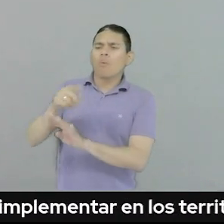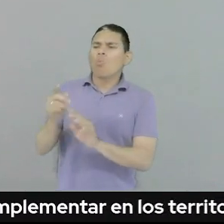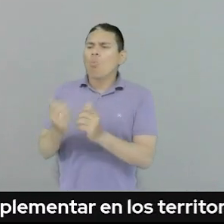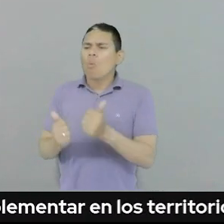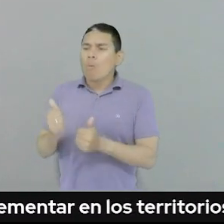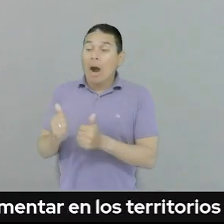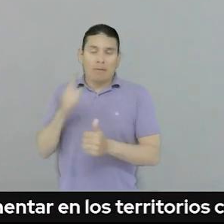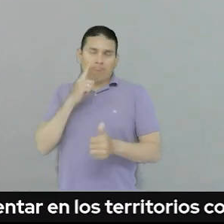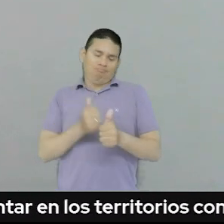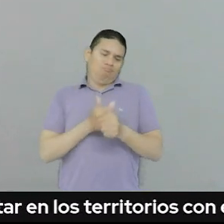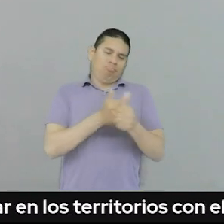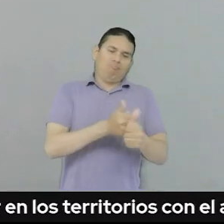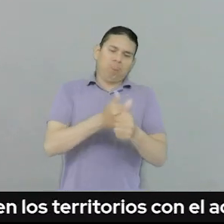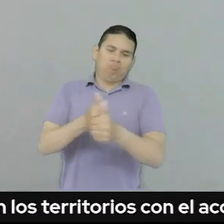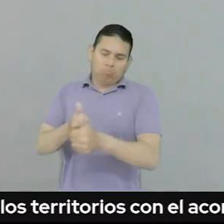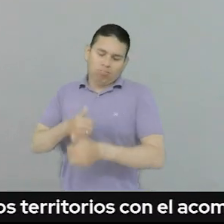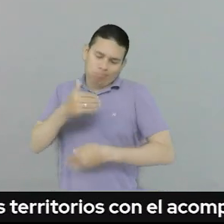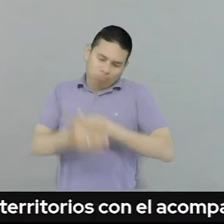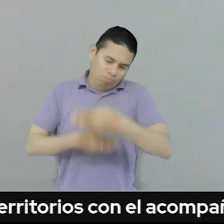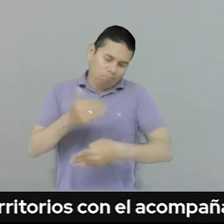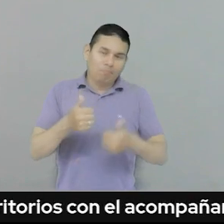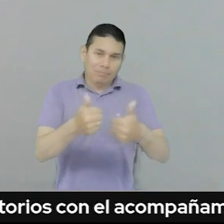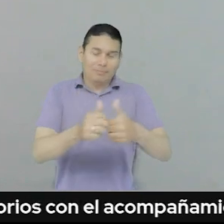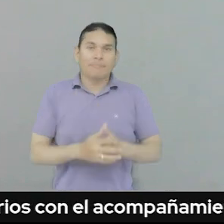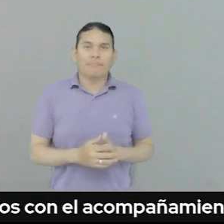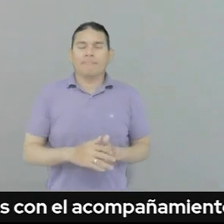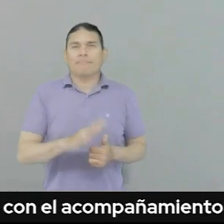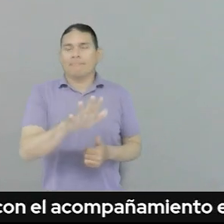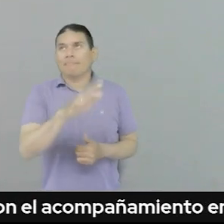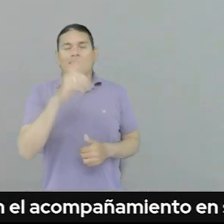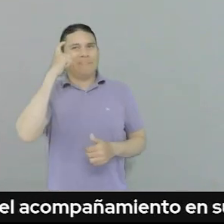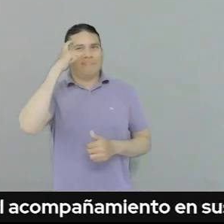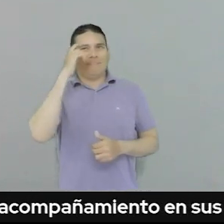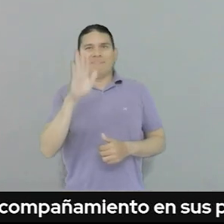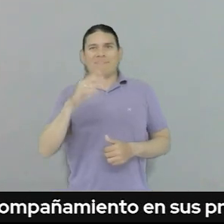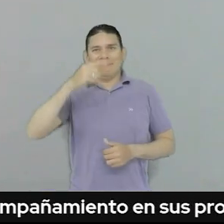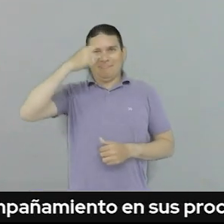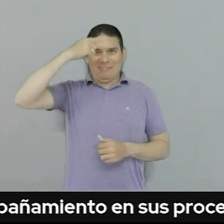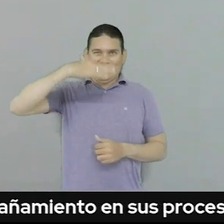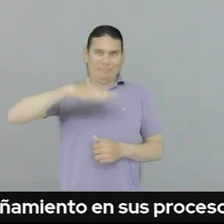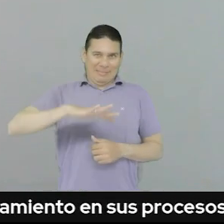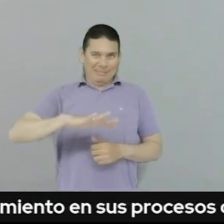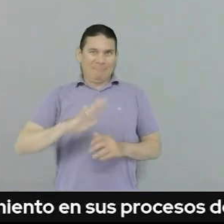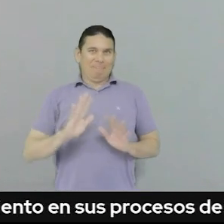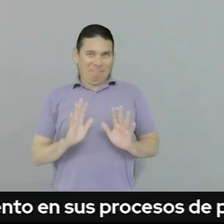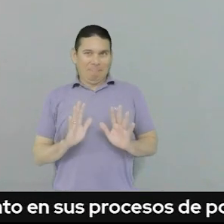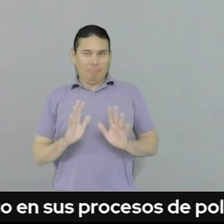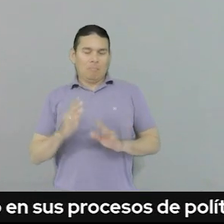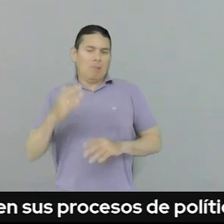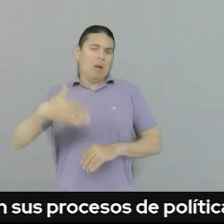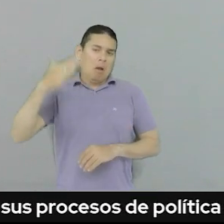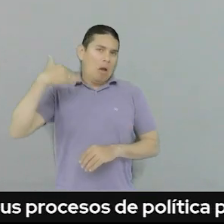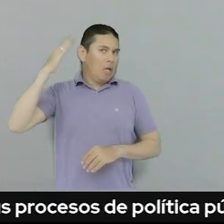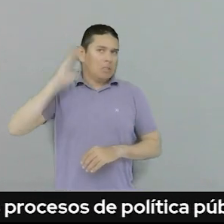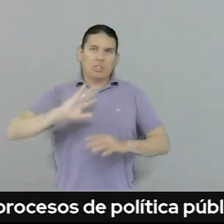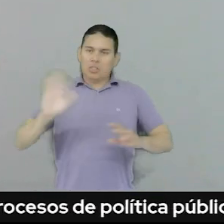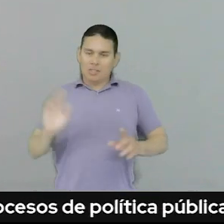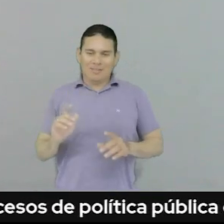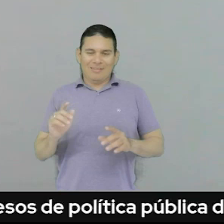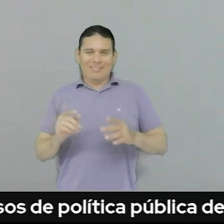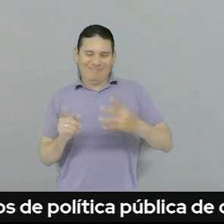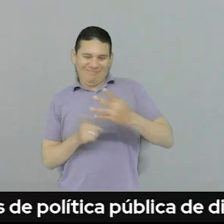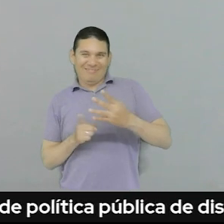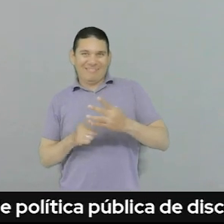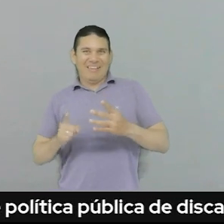para consolidar esos procesos. Entonces, por ejemplo, tenemos el distrito de Santa Marta que estaba en su momento de